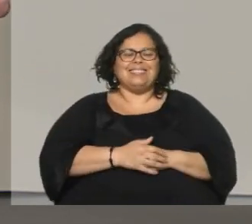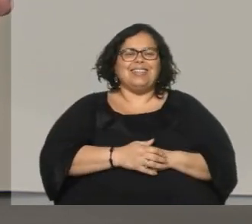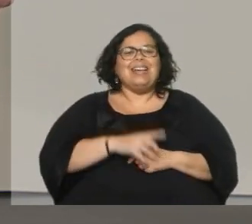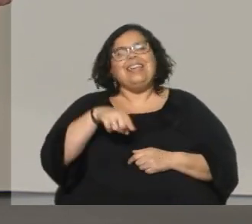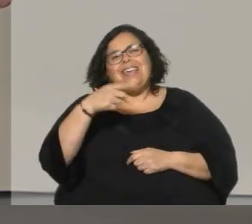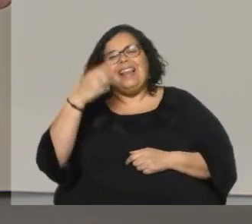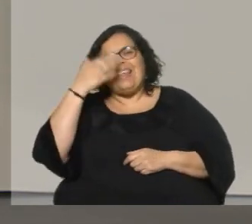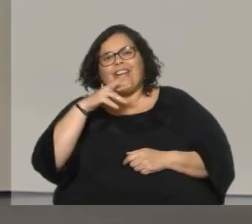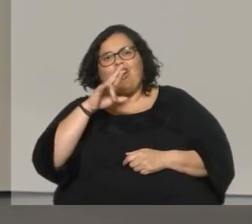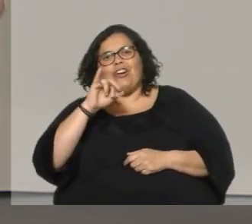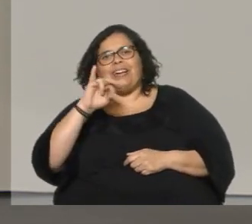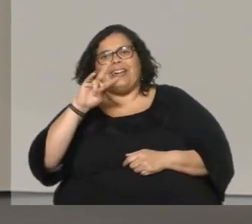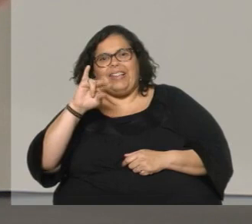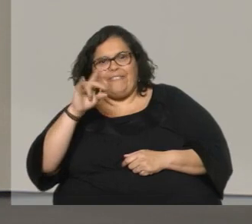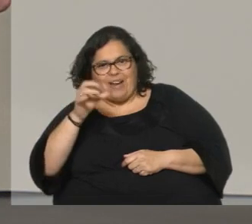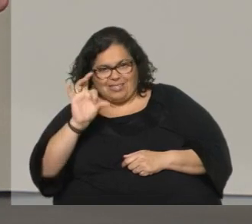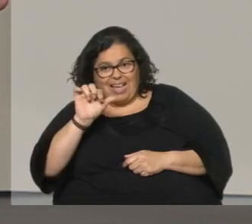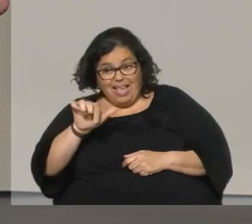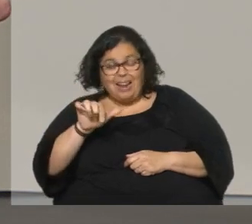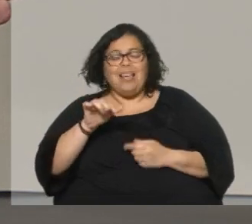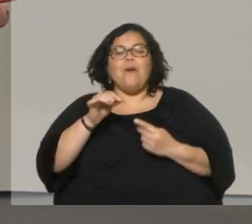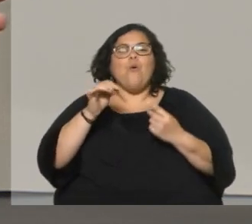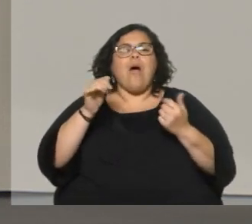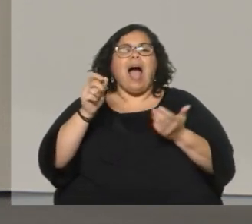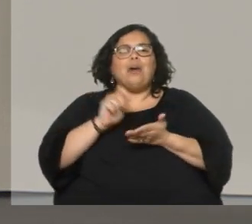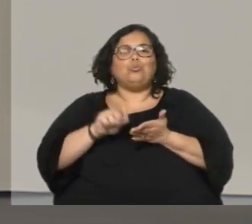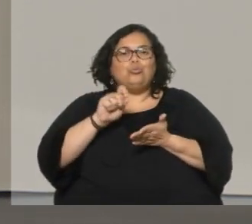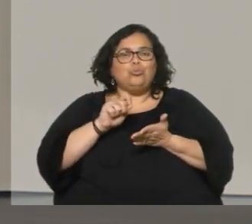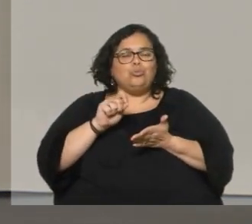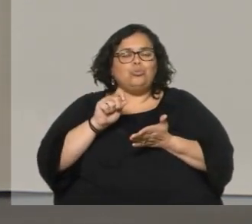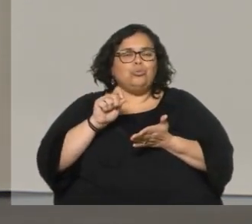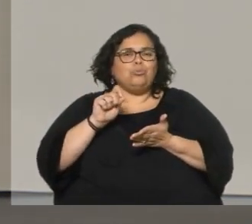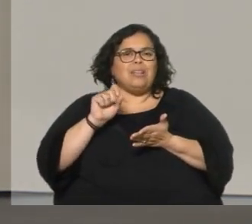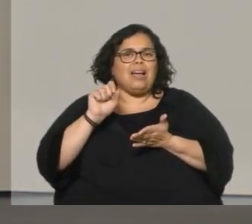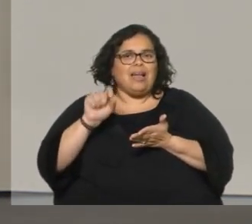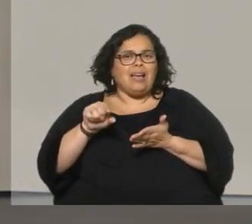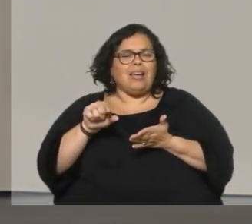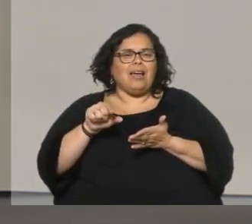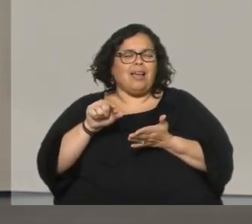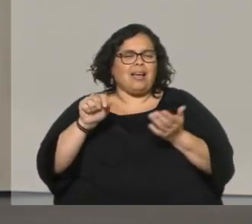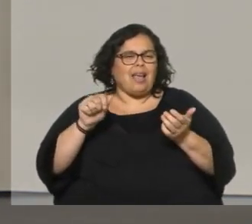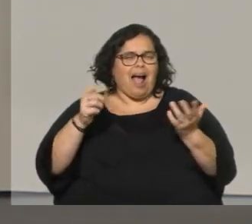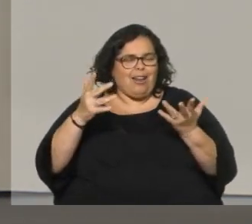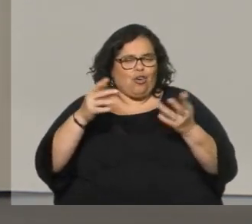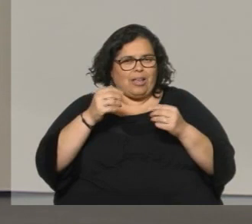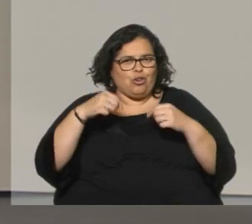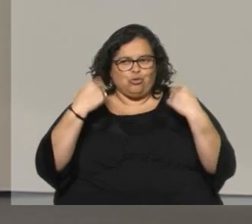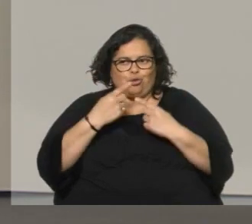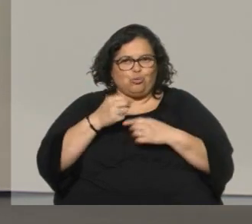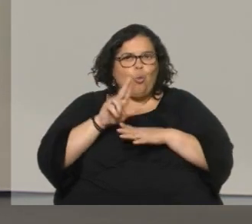negro Rivas fue el autor de una de algo que que utilizamos muchas veces